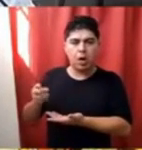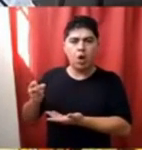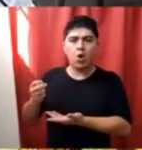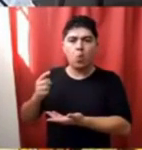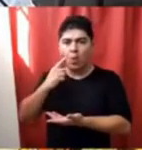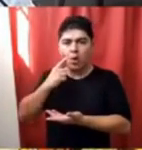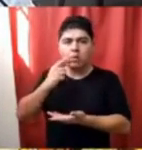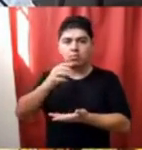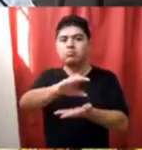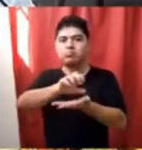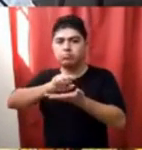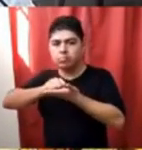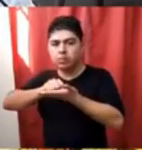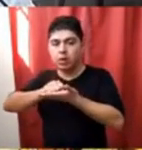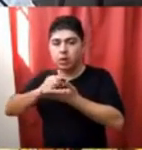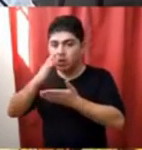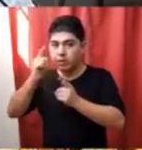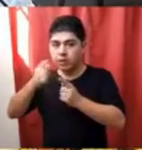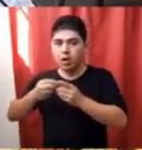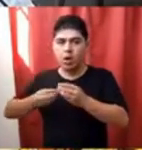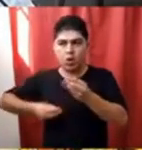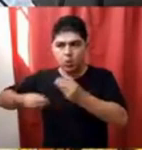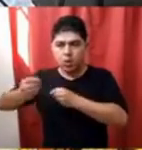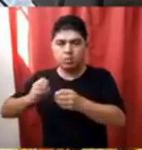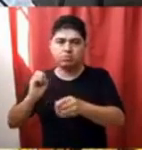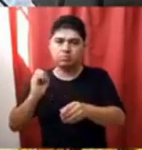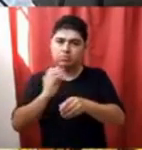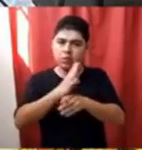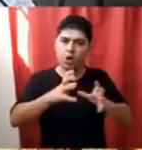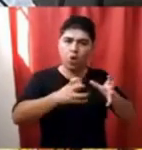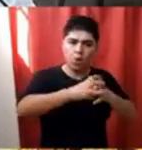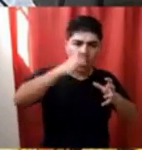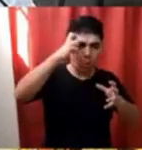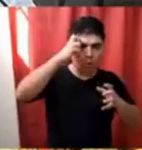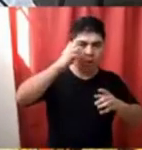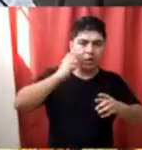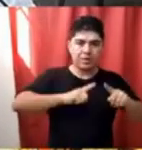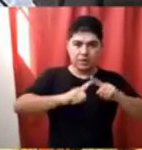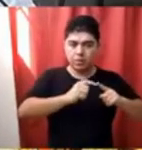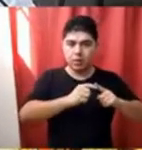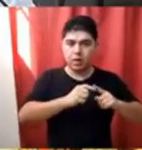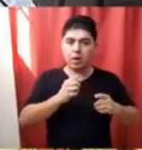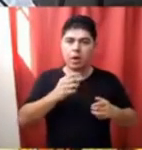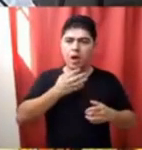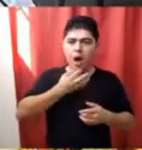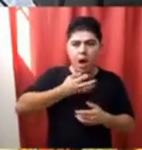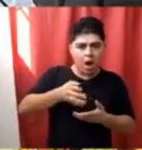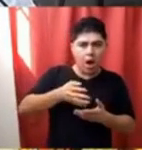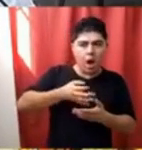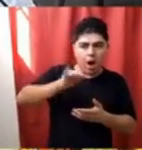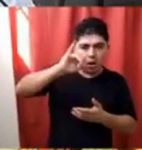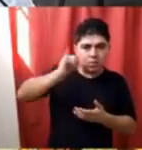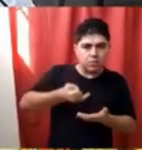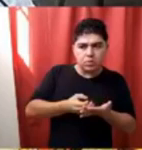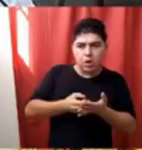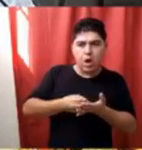también llegue a este consejo y podamos corroborar a ciencia cierta que el dinero que es de todos los vecinos